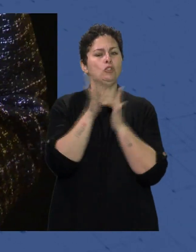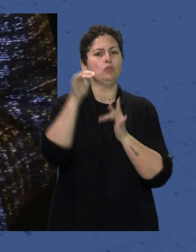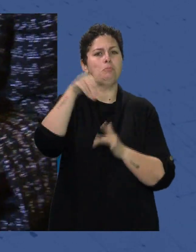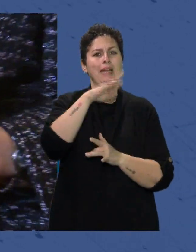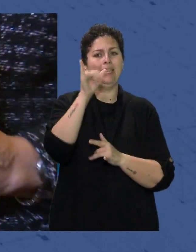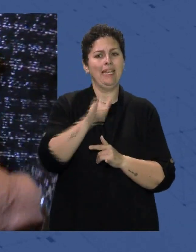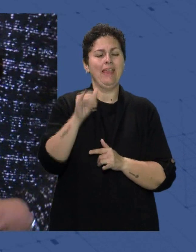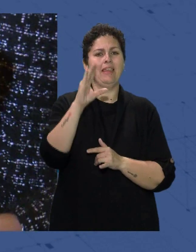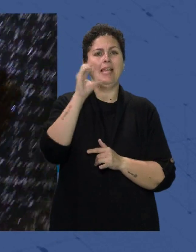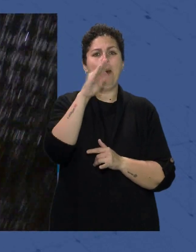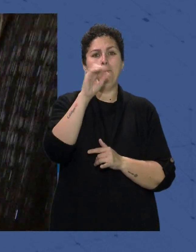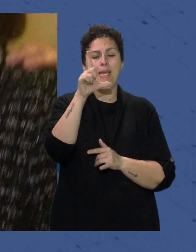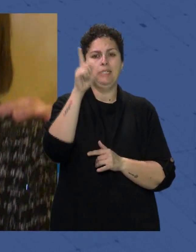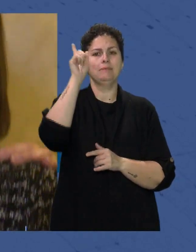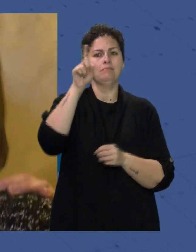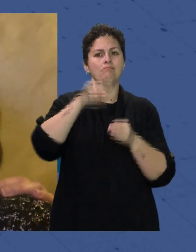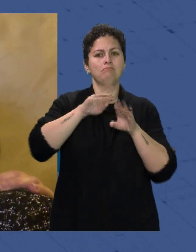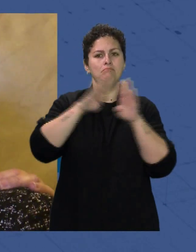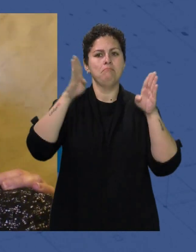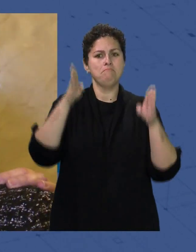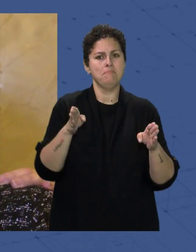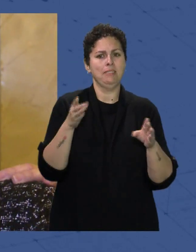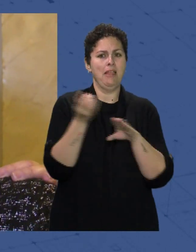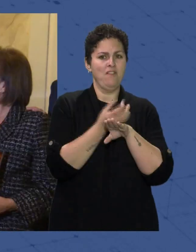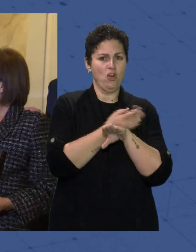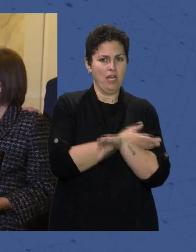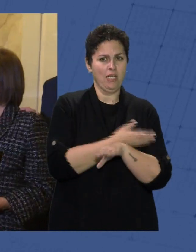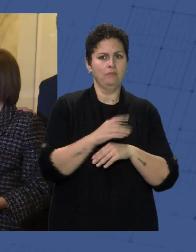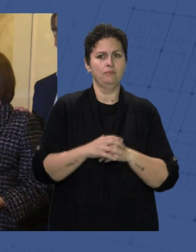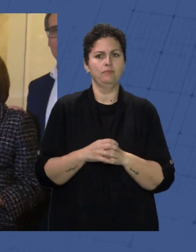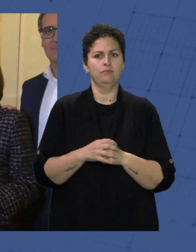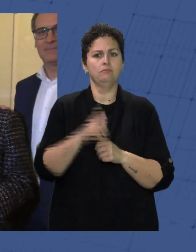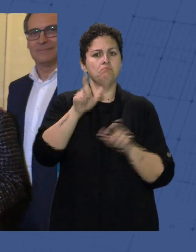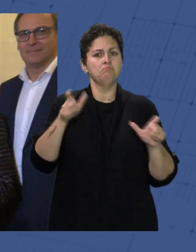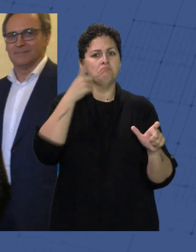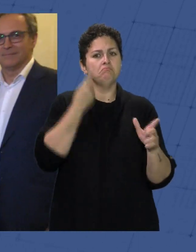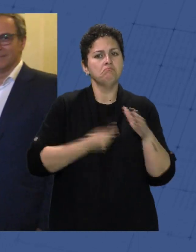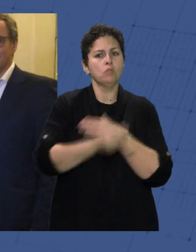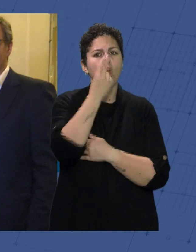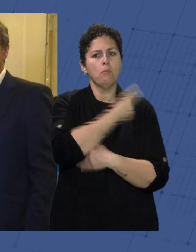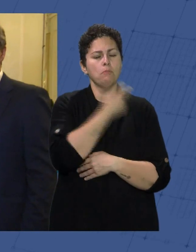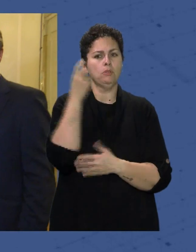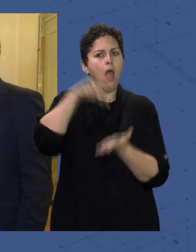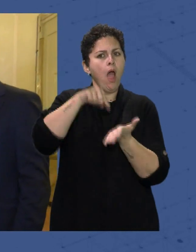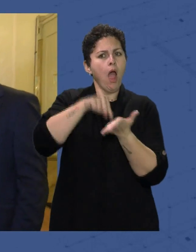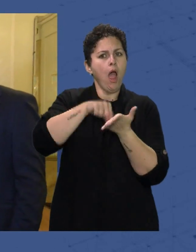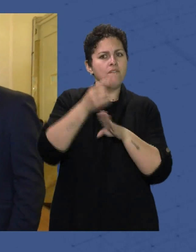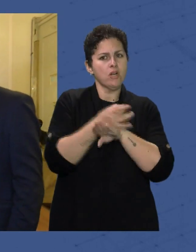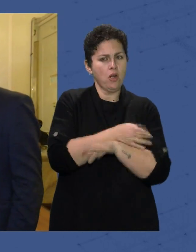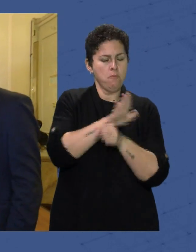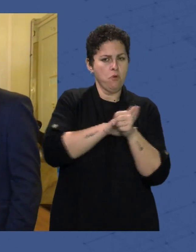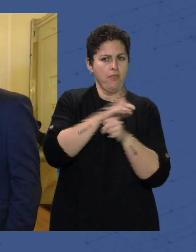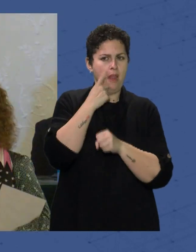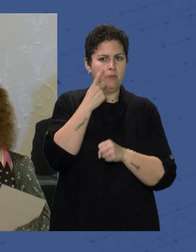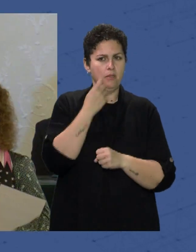Presidente de Azafal Además miembro De la mesa permanente De la mesa del ferrocarril Un almeriense Comprometido Con las reivindicaciones Ferroviarias De nuestra provincia